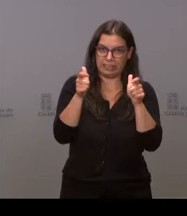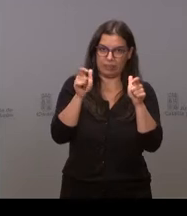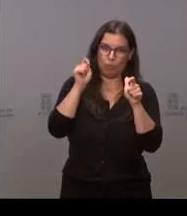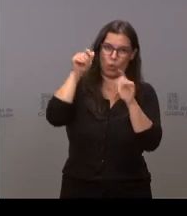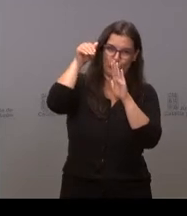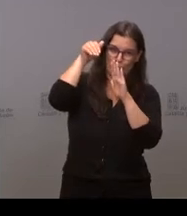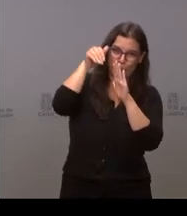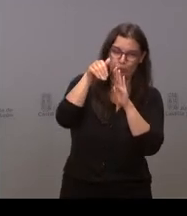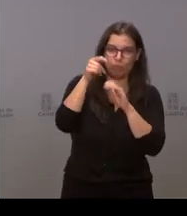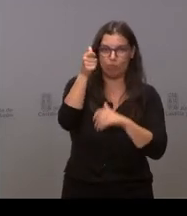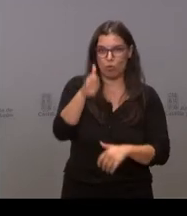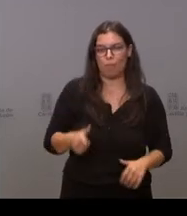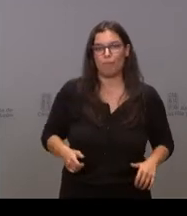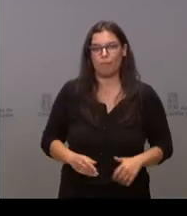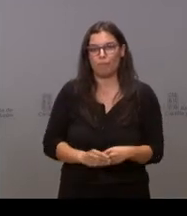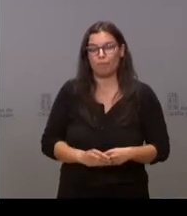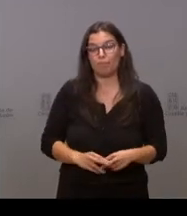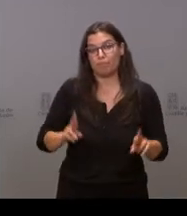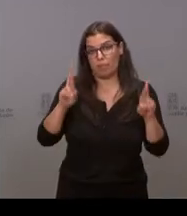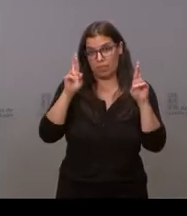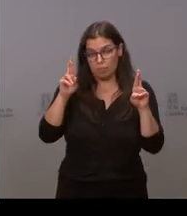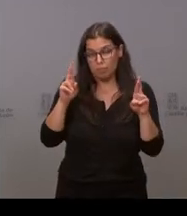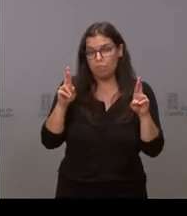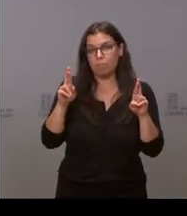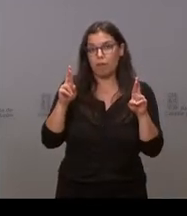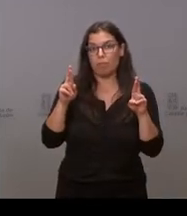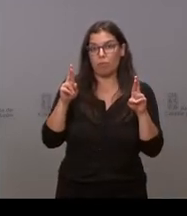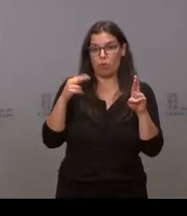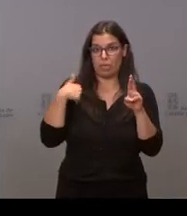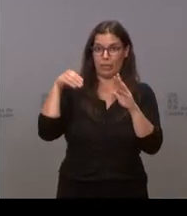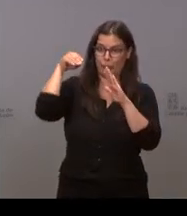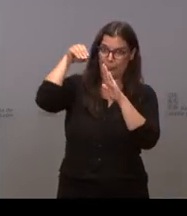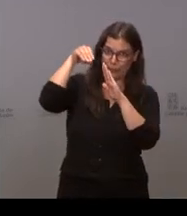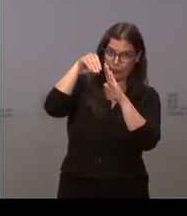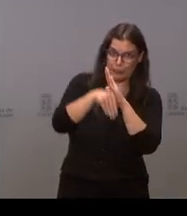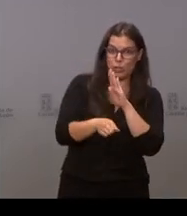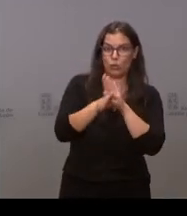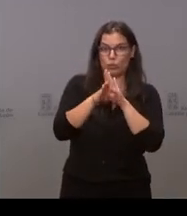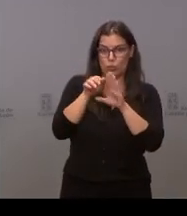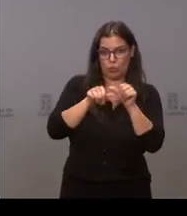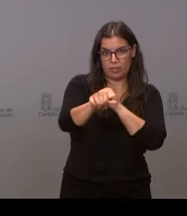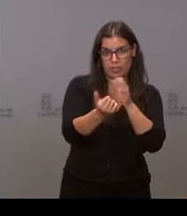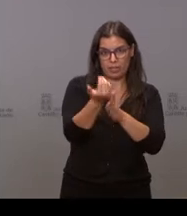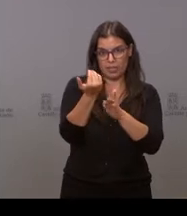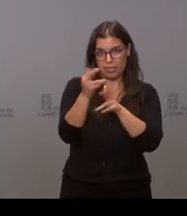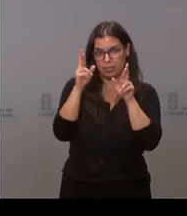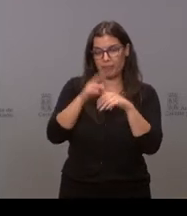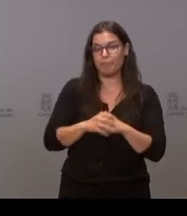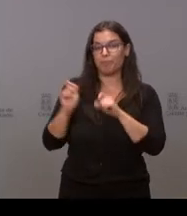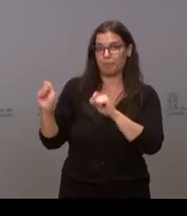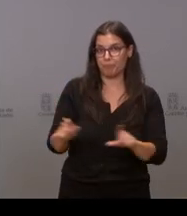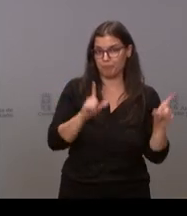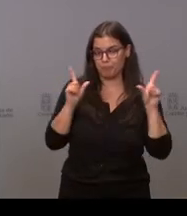de incidencia. Esperamos que esto continúe durante los próximos días. Pasa a la siguiente